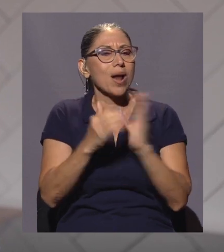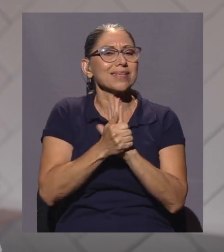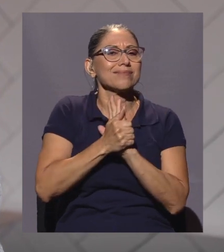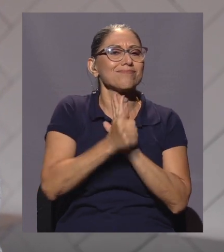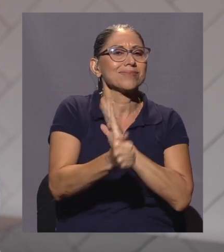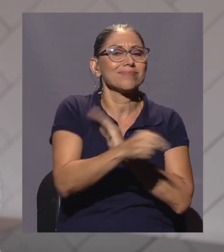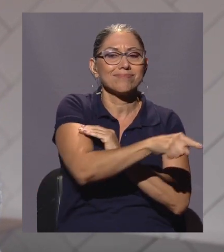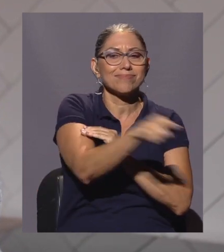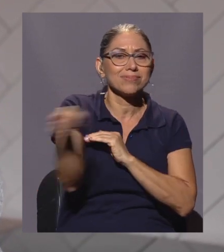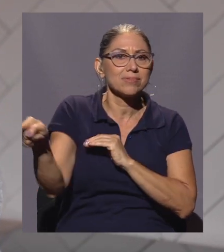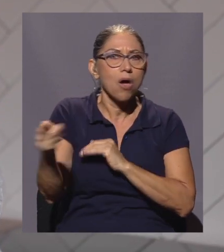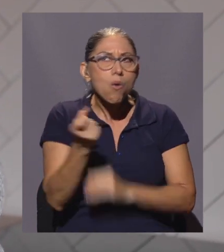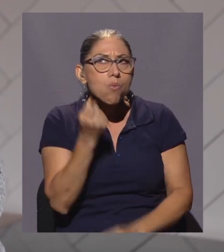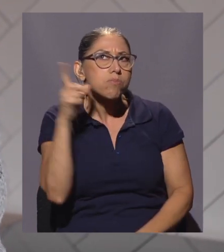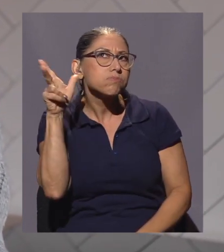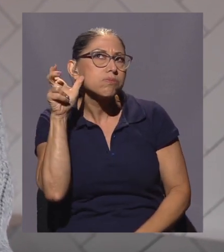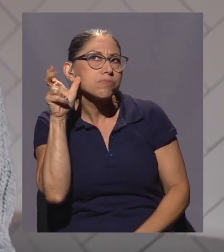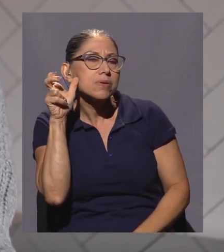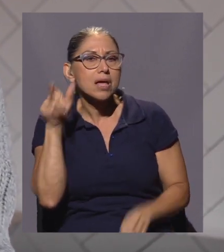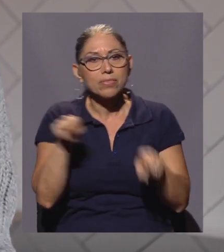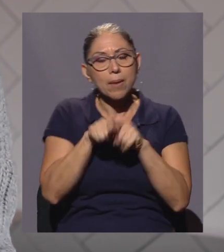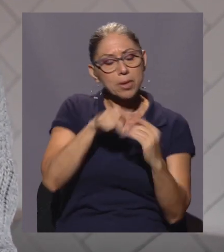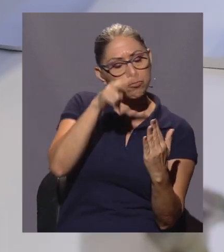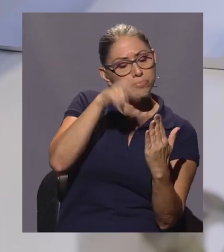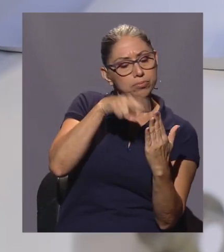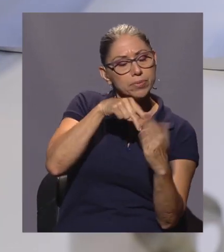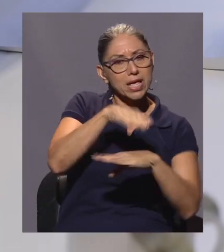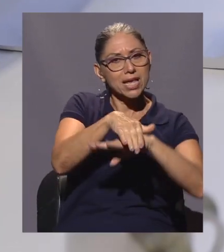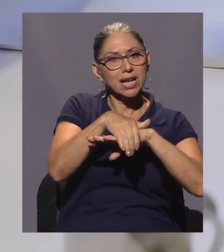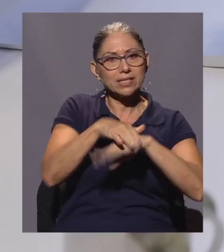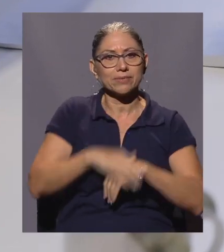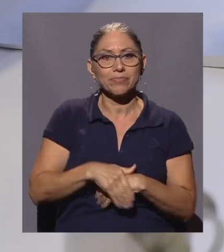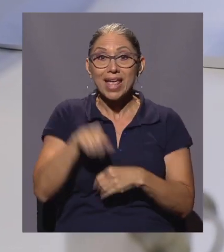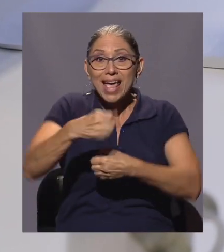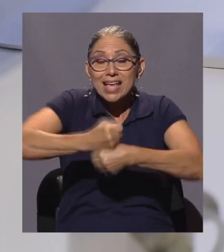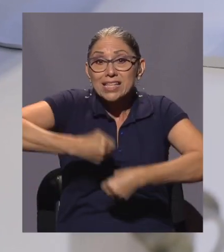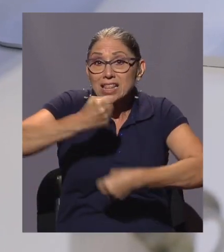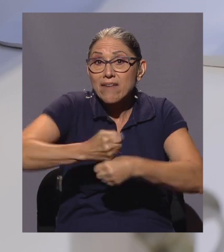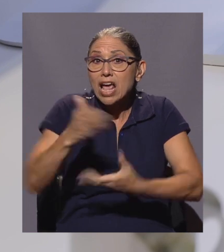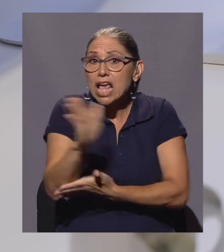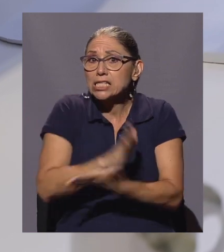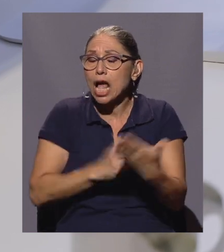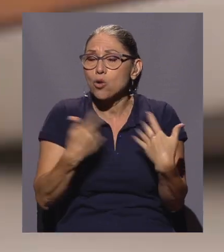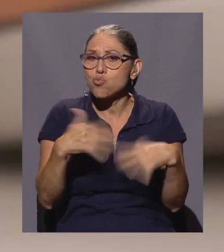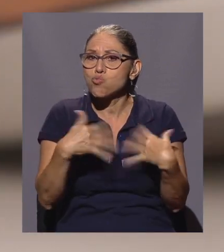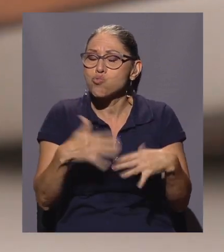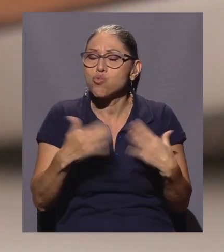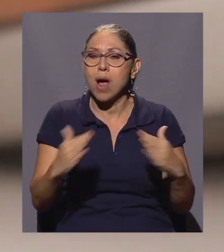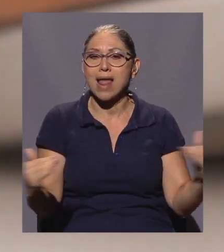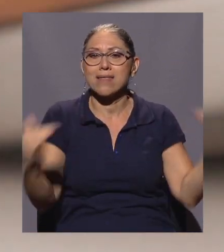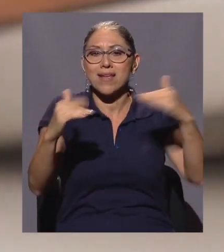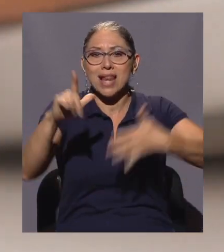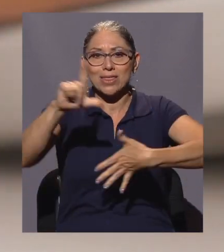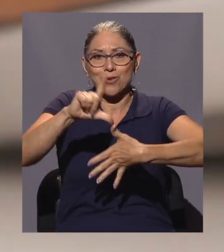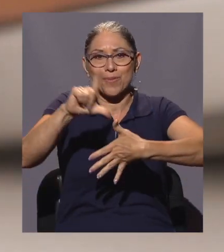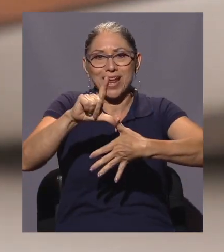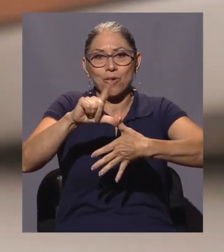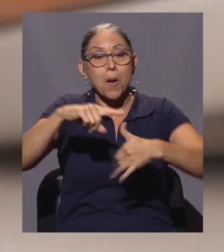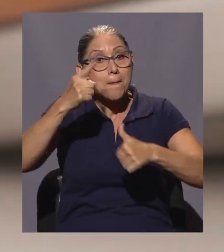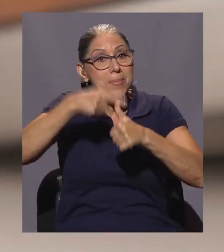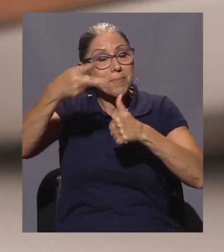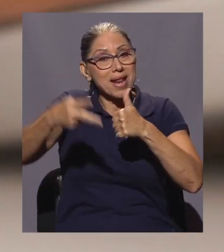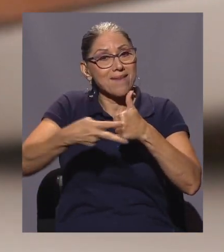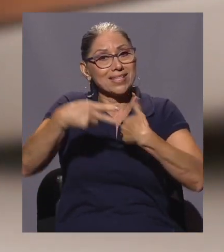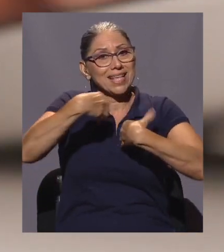en comprensión auditiva y lectura del idioma inglés. Este trabajo es un hito a nivel latinoamericano, pues será la primera vez que se